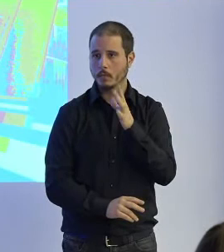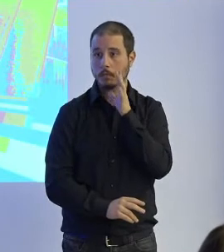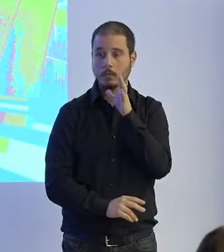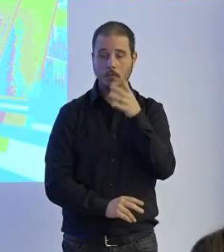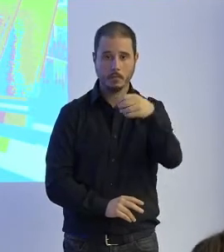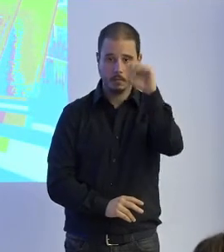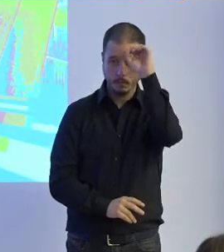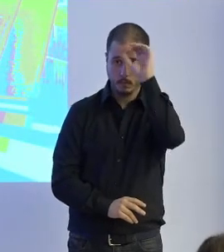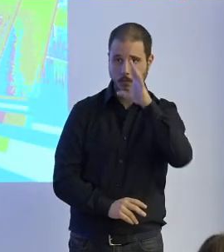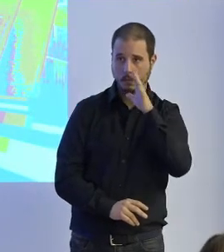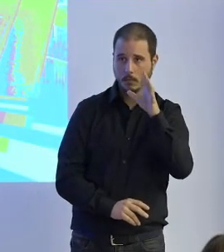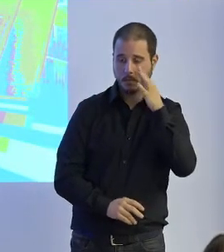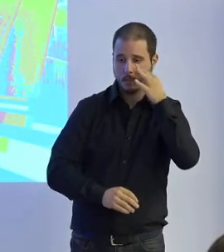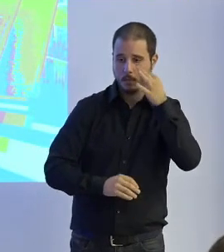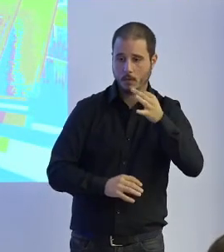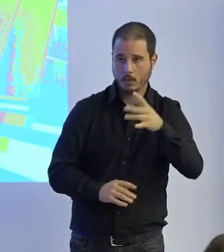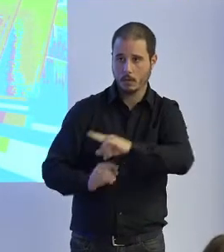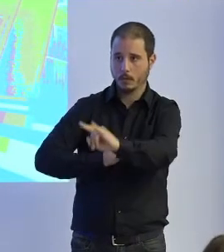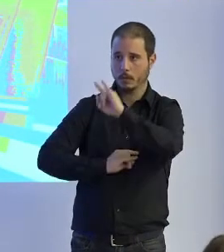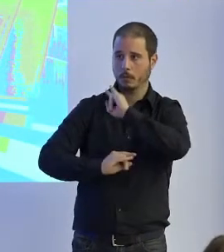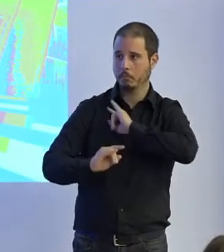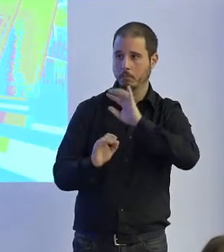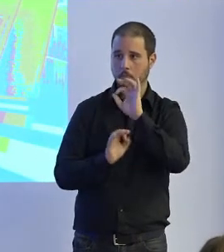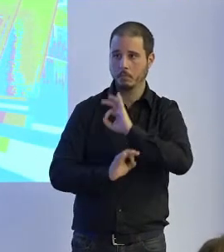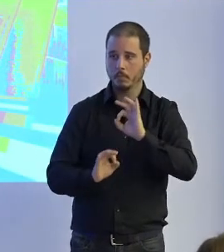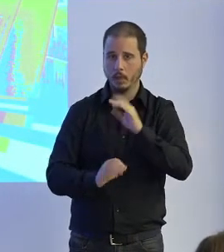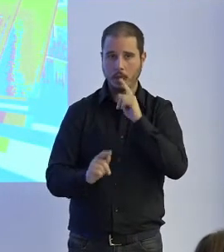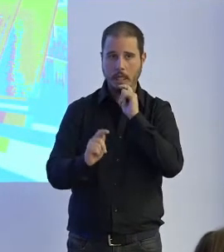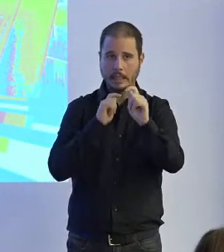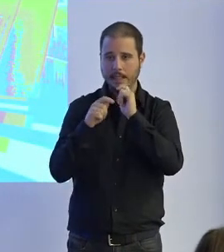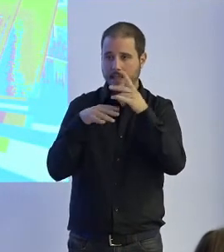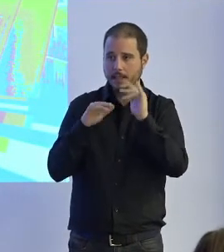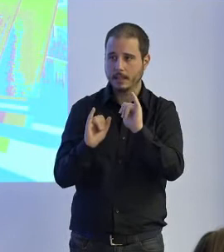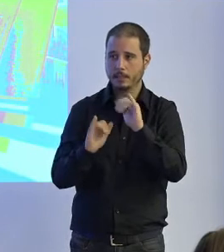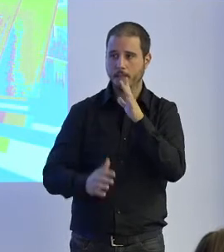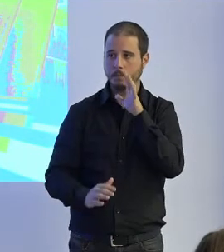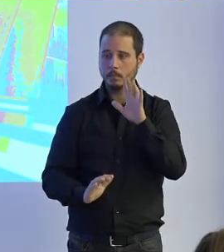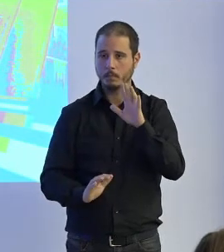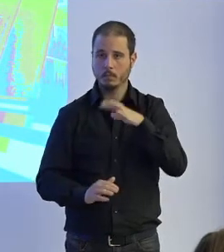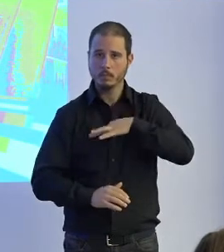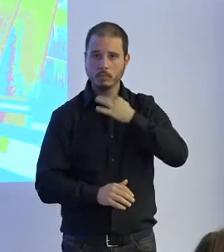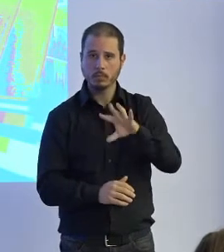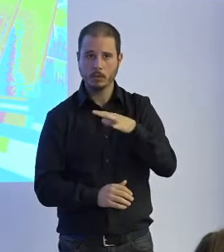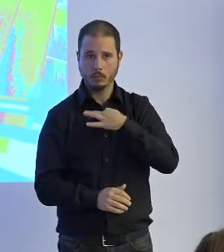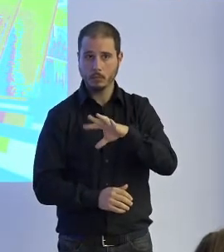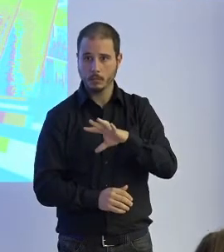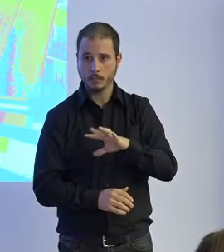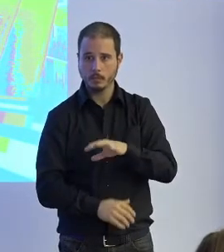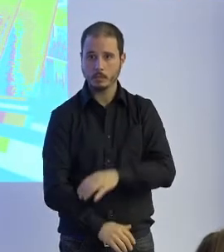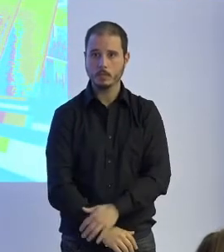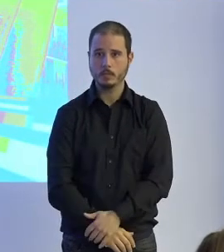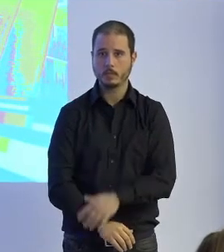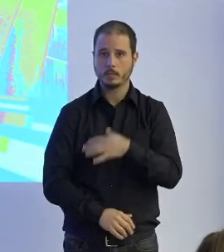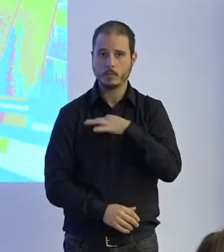real por el que no fue ni siquiera llamado para ir a la entrevista de trabajo, pero podría suceder, podría estar sucediendo también